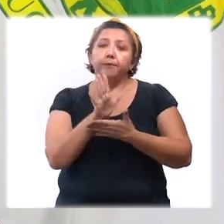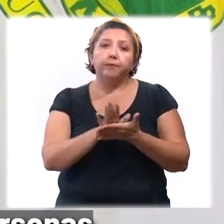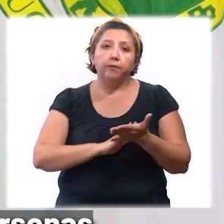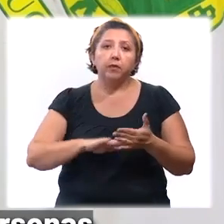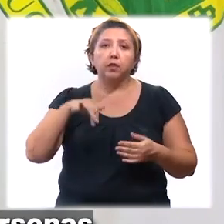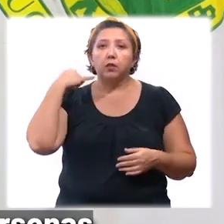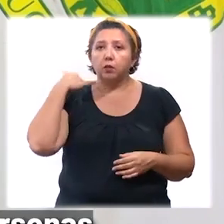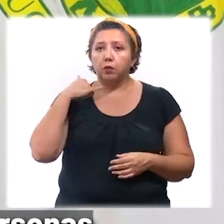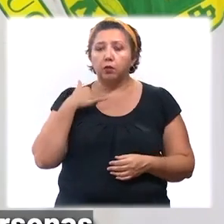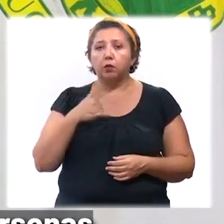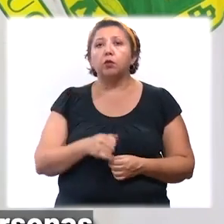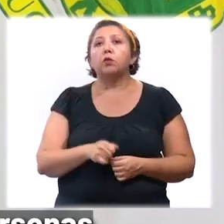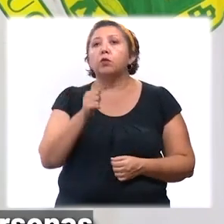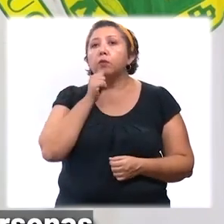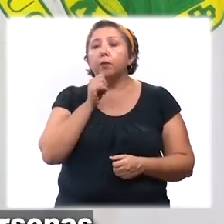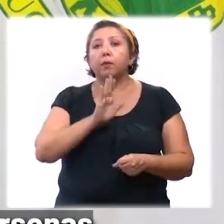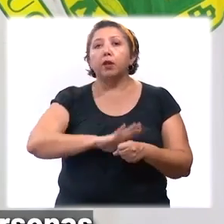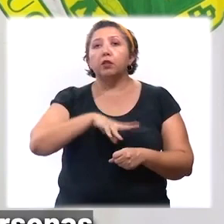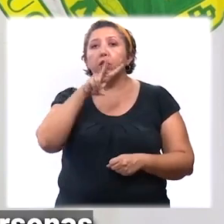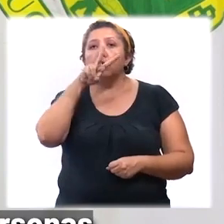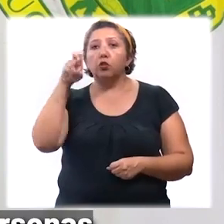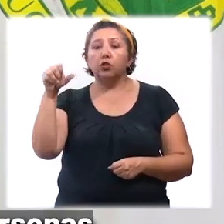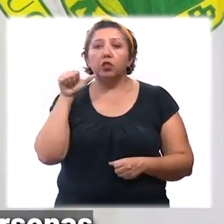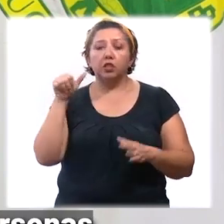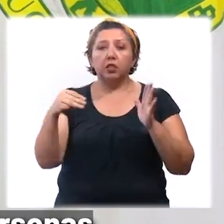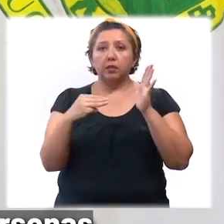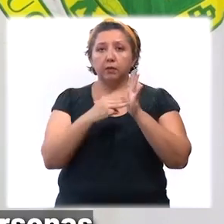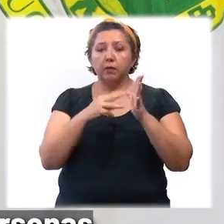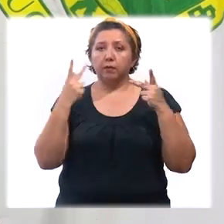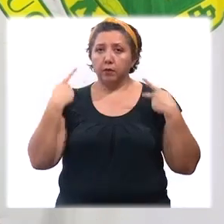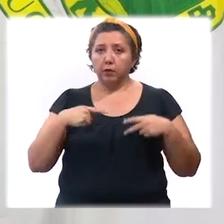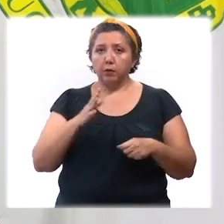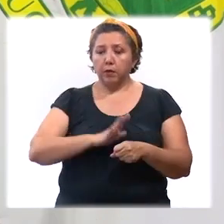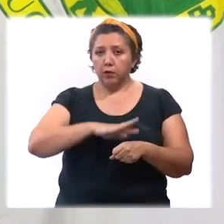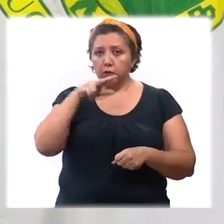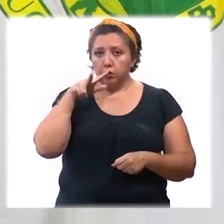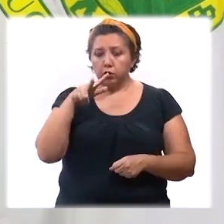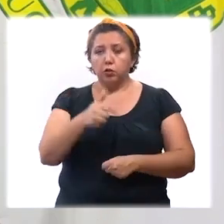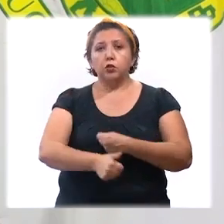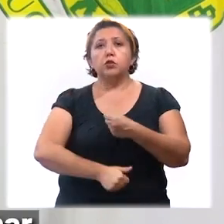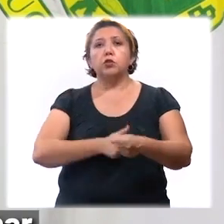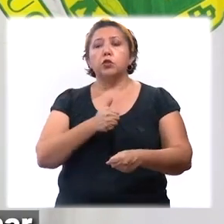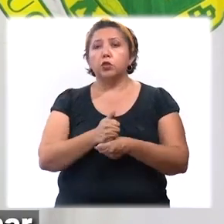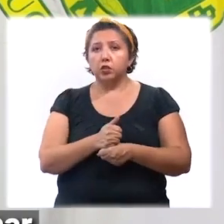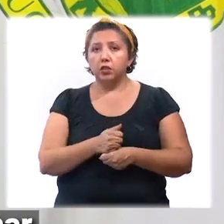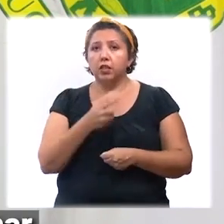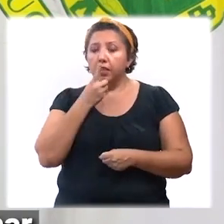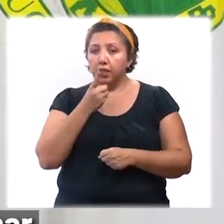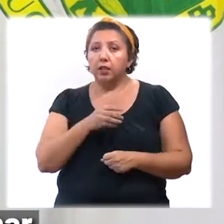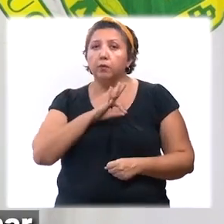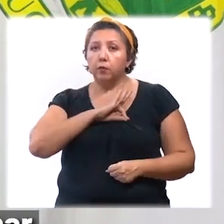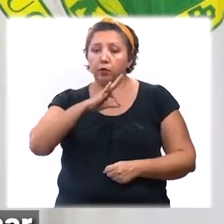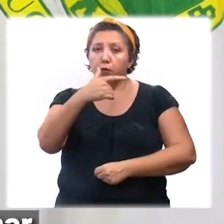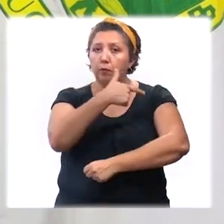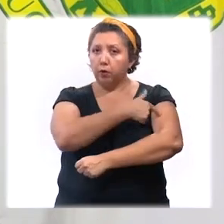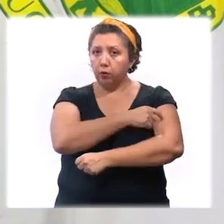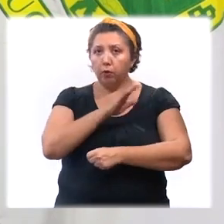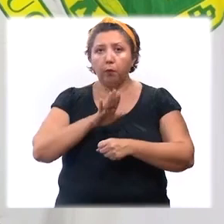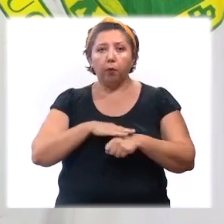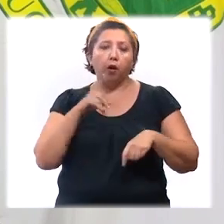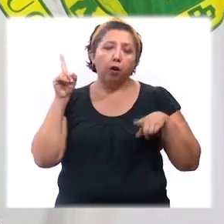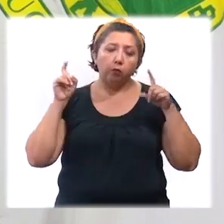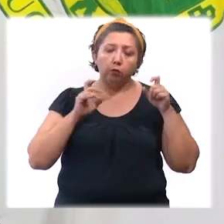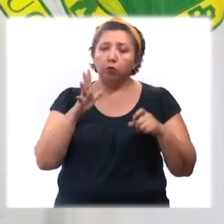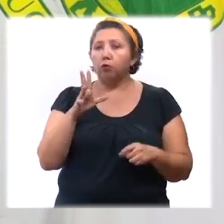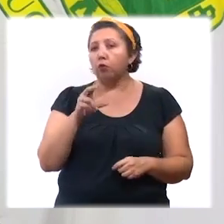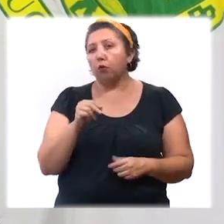Lamentablemente, en Yucatán aún existen más de 216 mil personas mayores de 18 años que a pesar de haberse podido vacunar, por